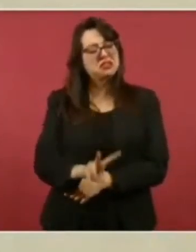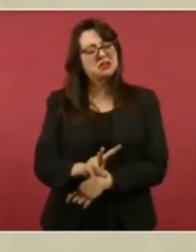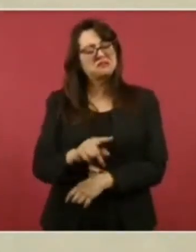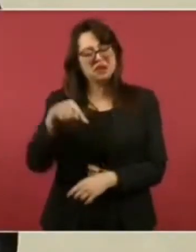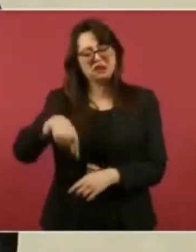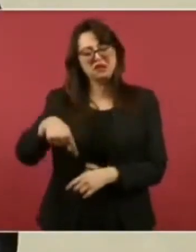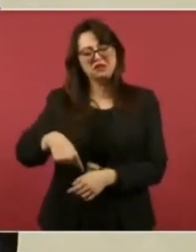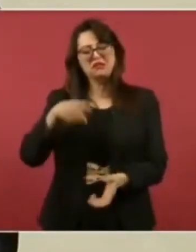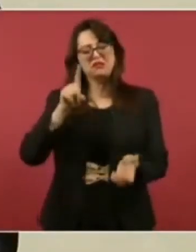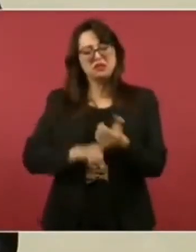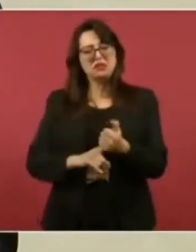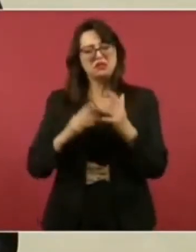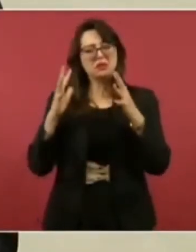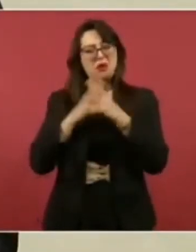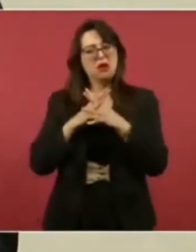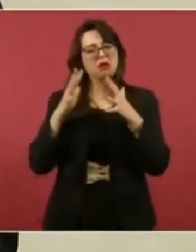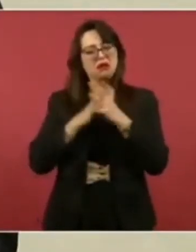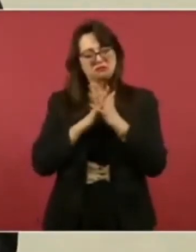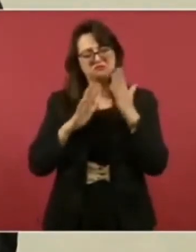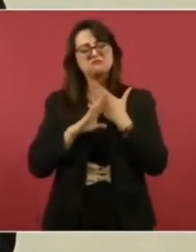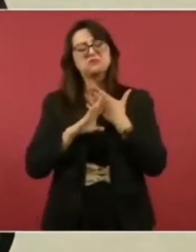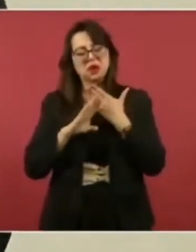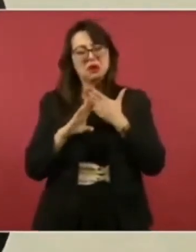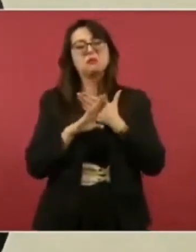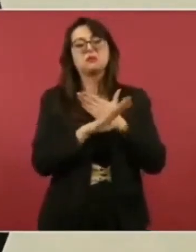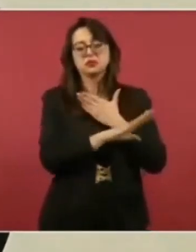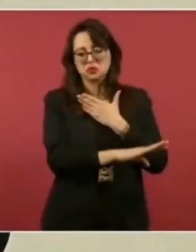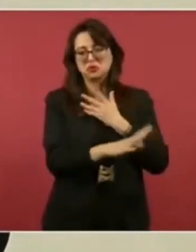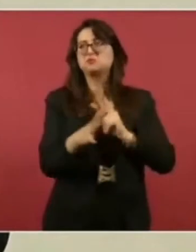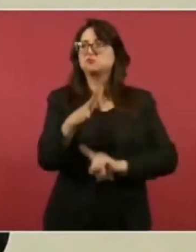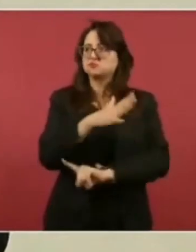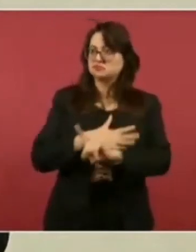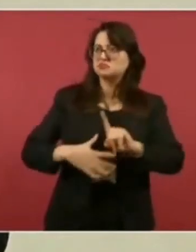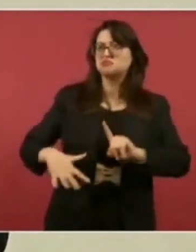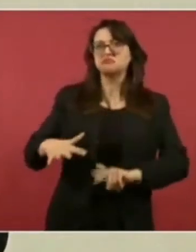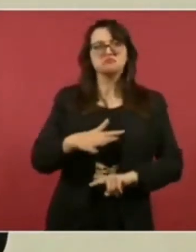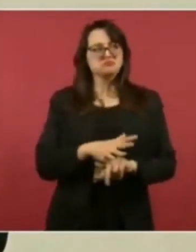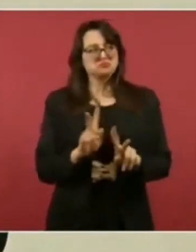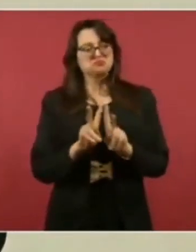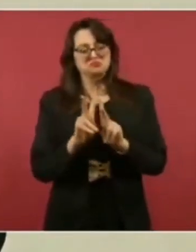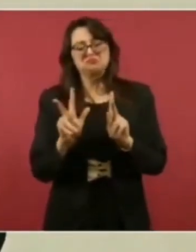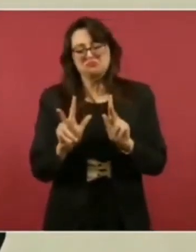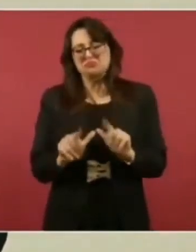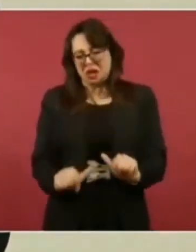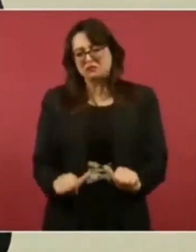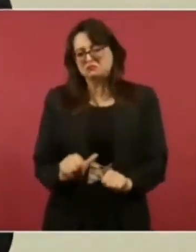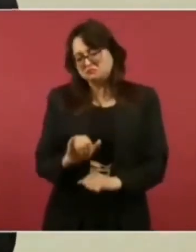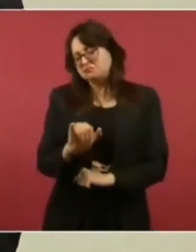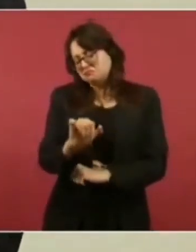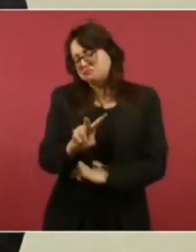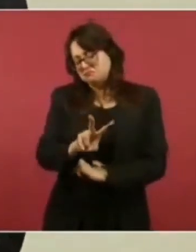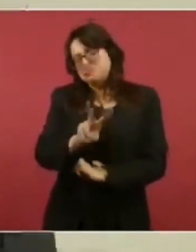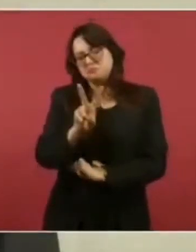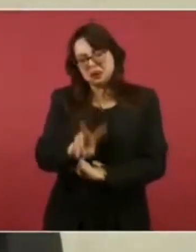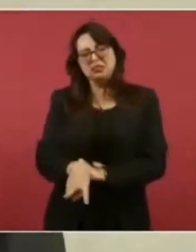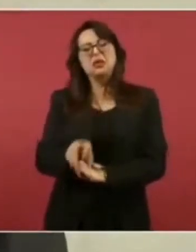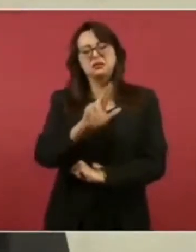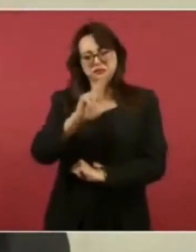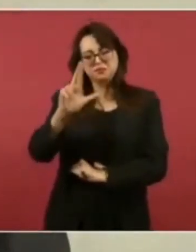la paz social. Si con Porfirio Díaz imperaba la paz